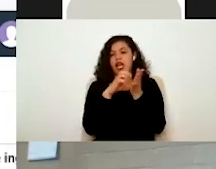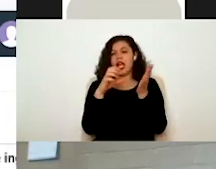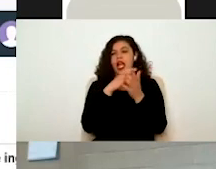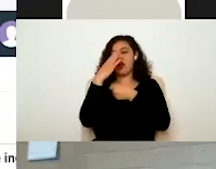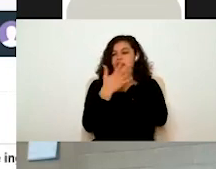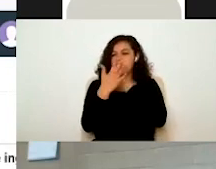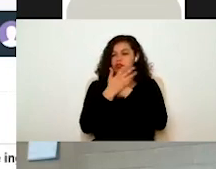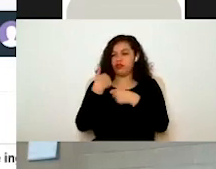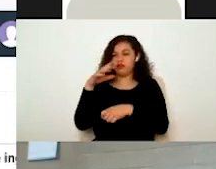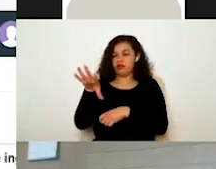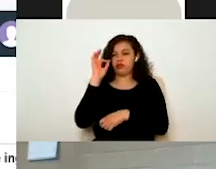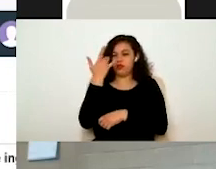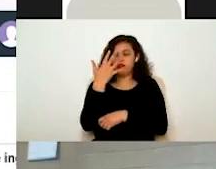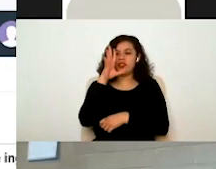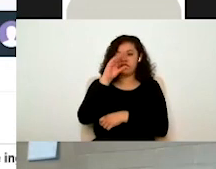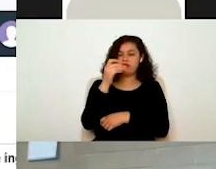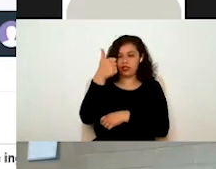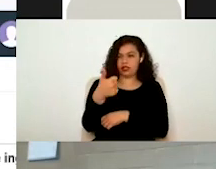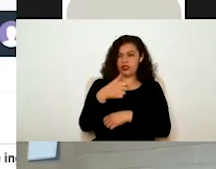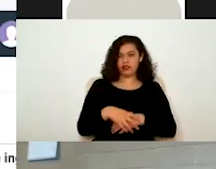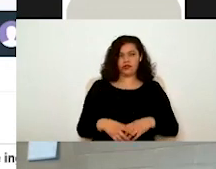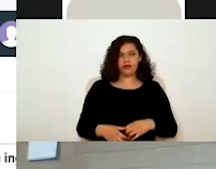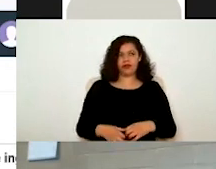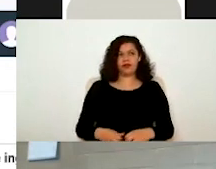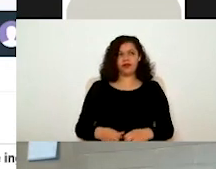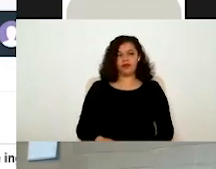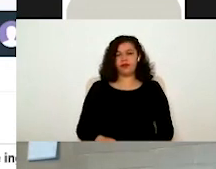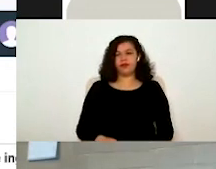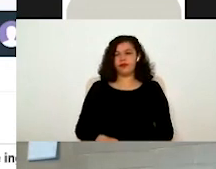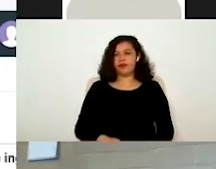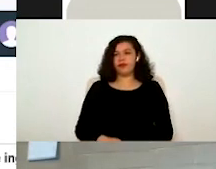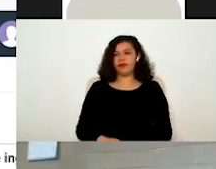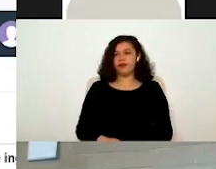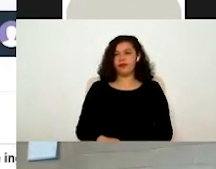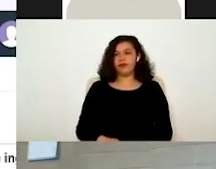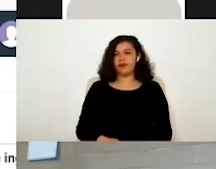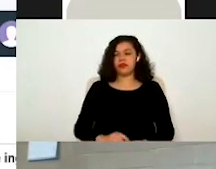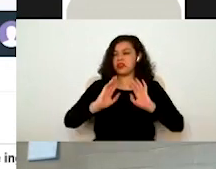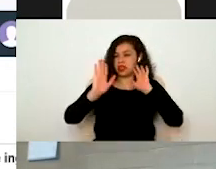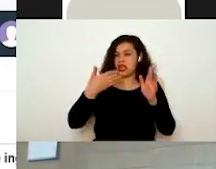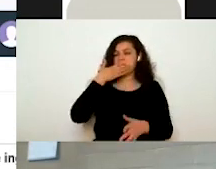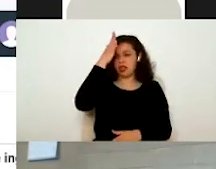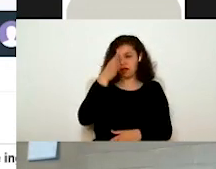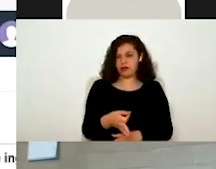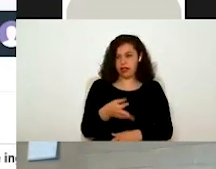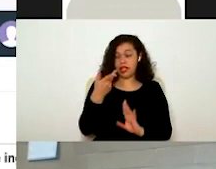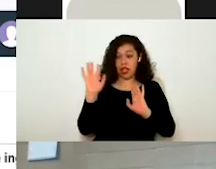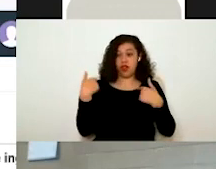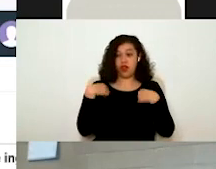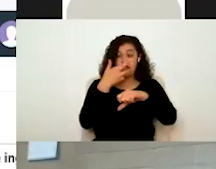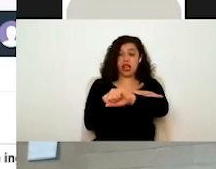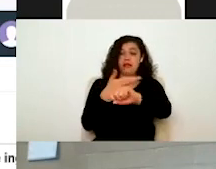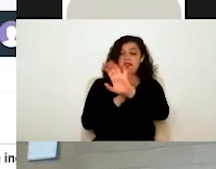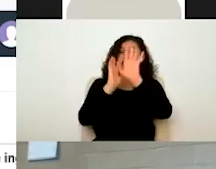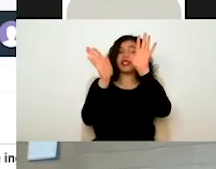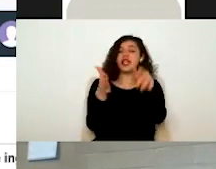aquí tengo el 5596 y nos dice que en el estatus ya está autorizado. Es decir, este trámite ya está autorizado